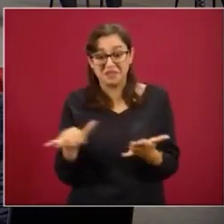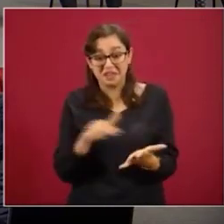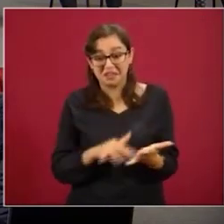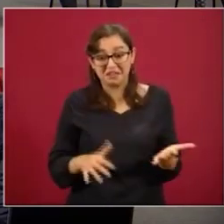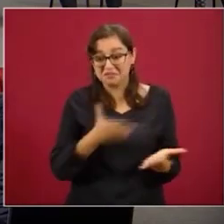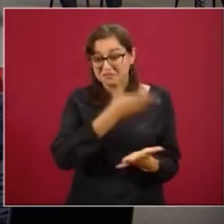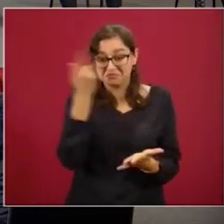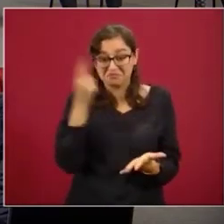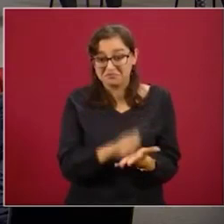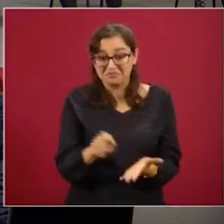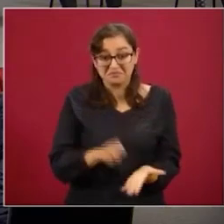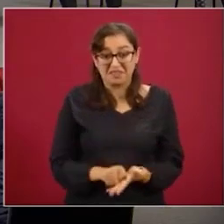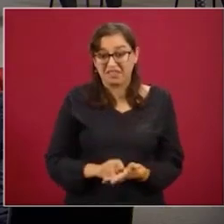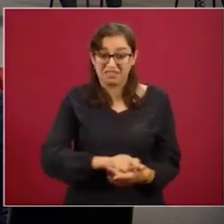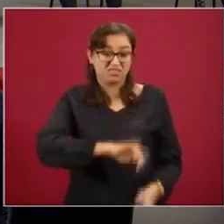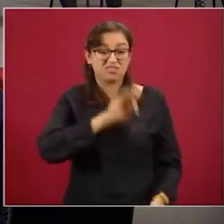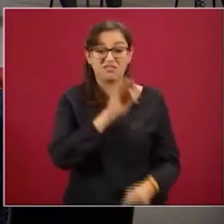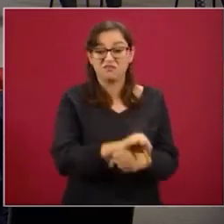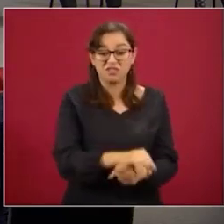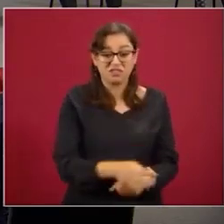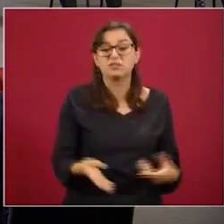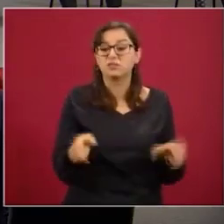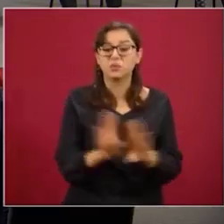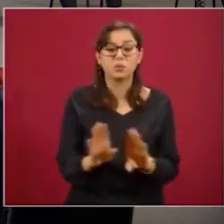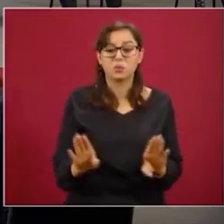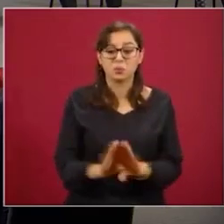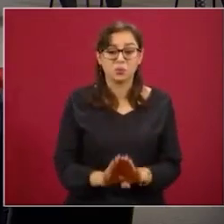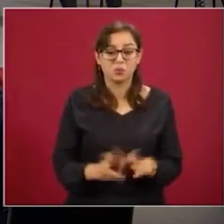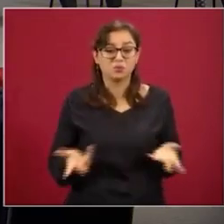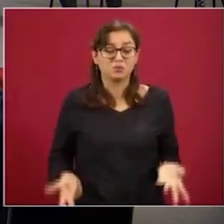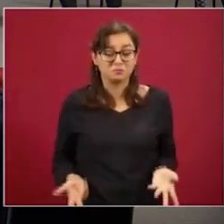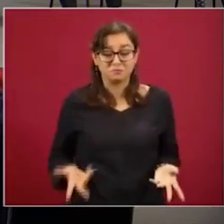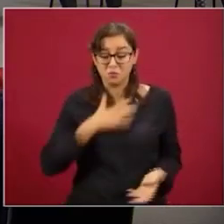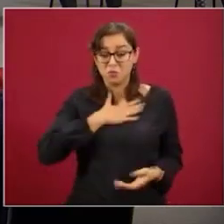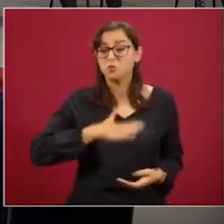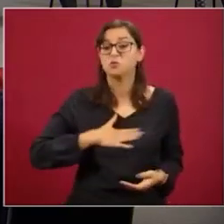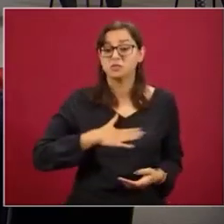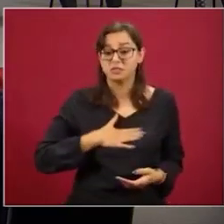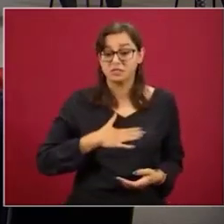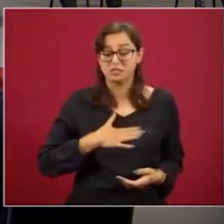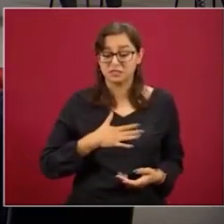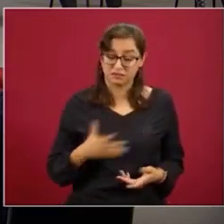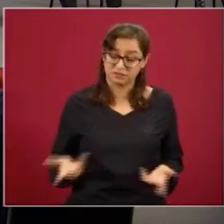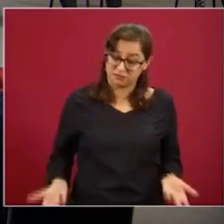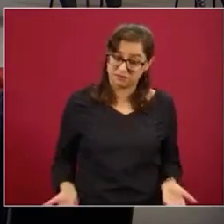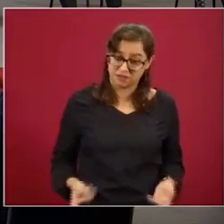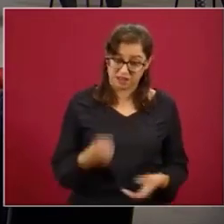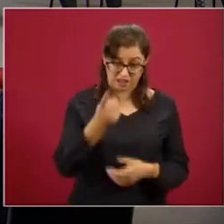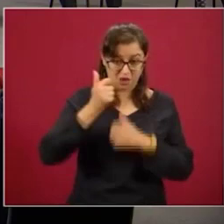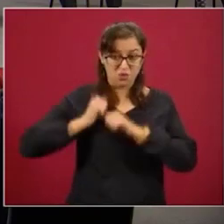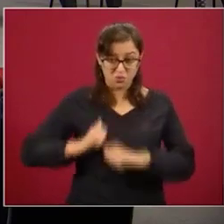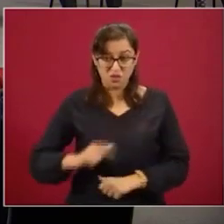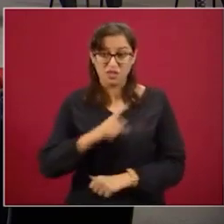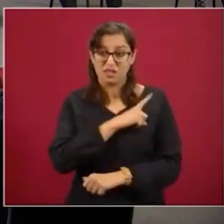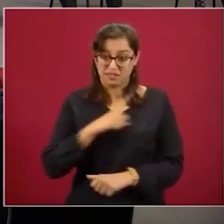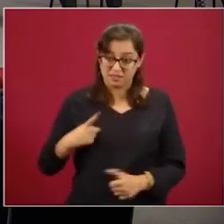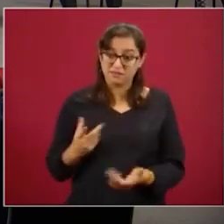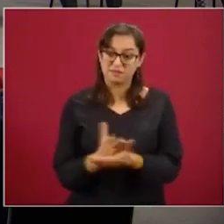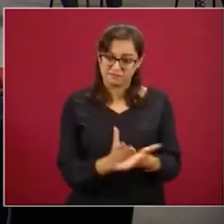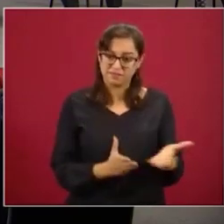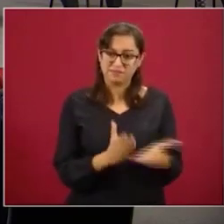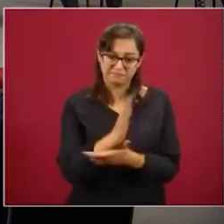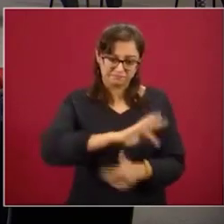va a poder defenderse. Entonces, lo más justo es que interviniera ahí las autoridades correspondientes de su gobierno.